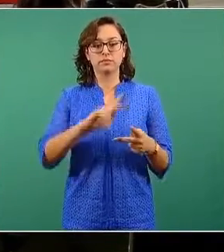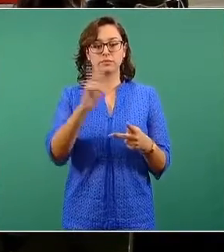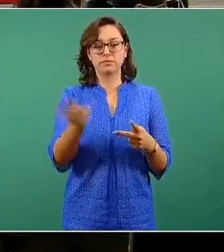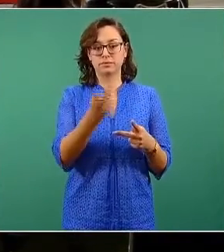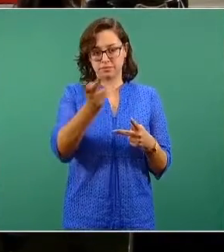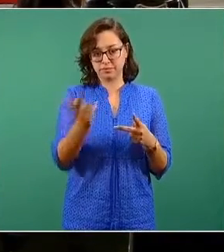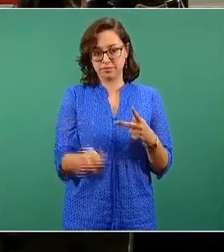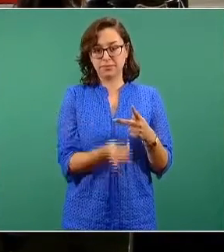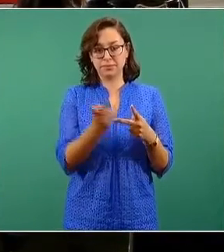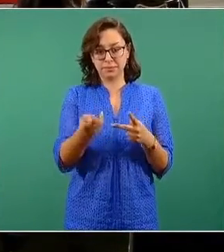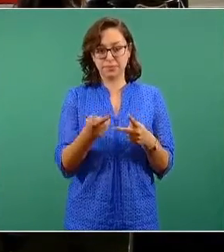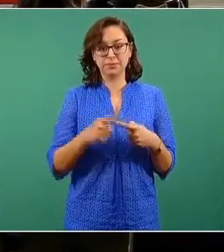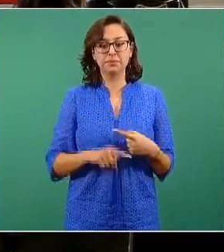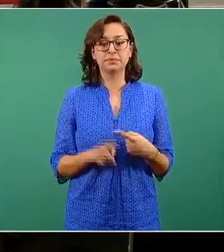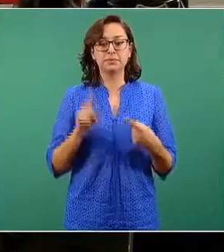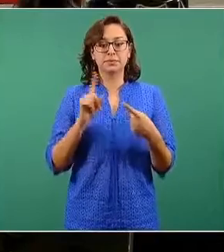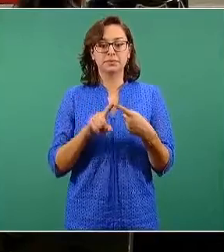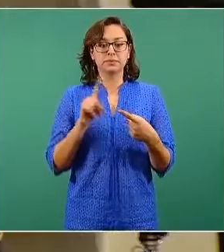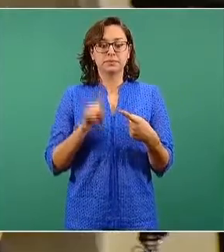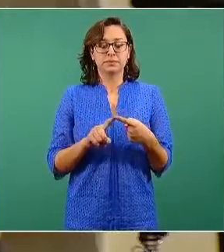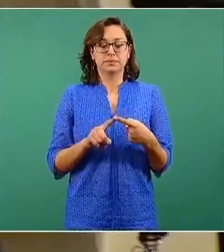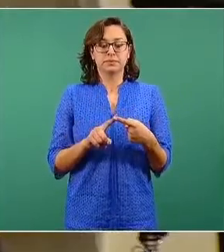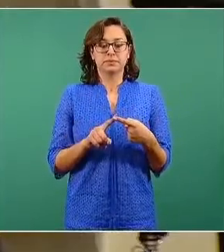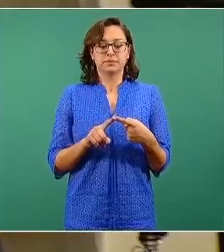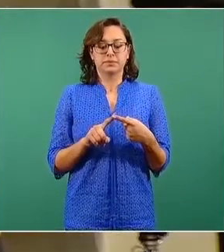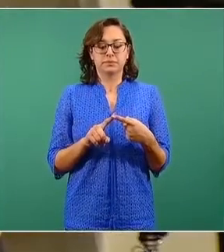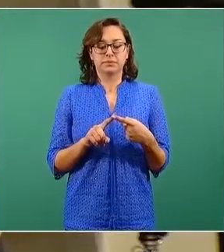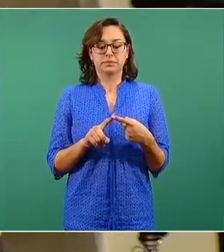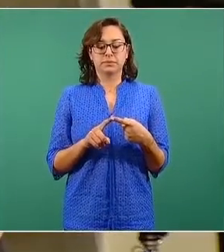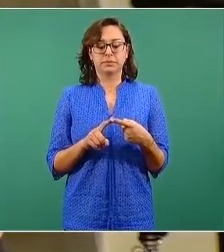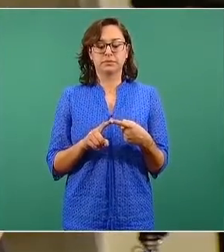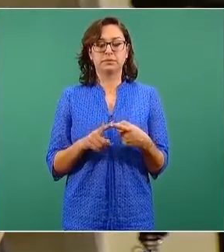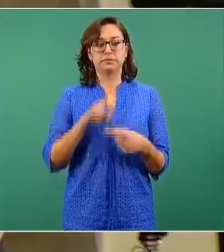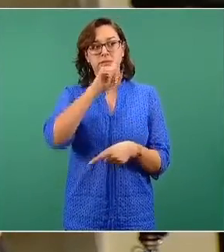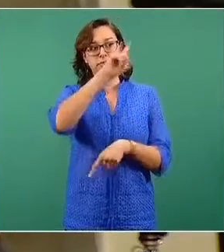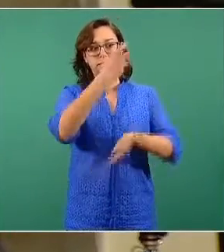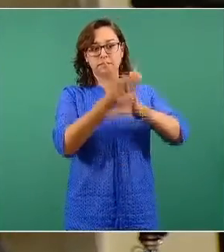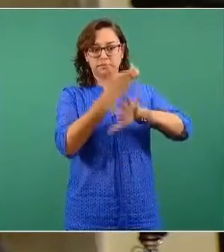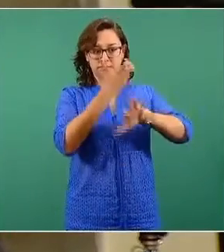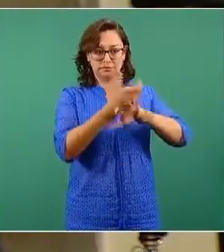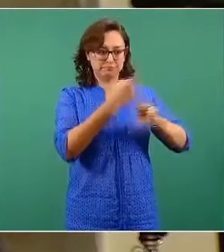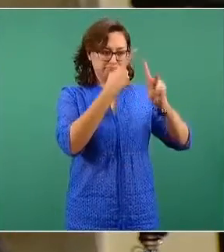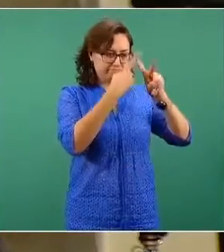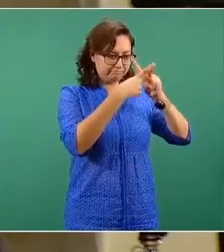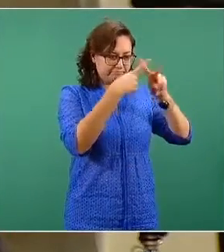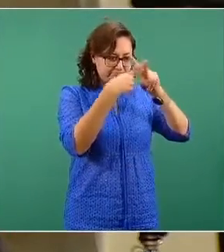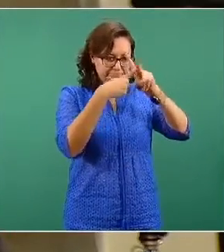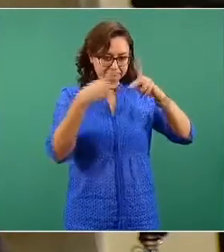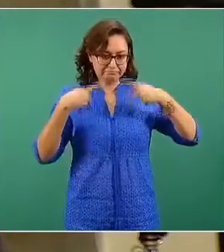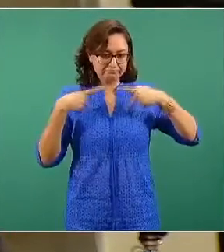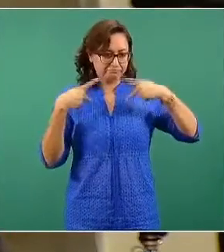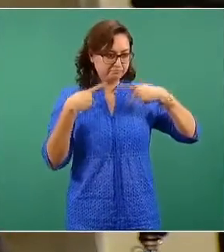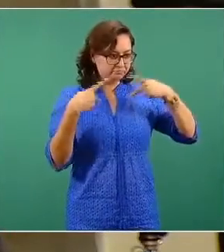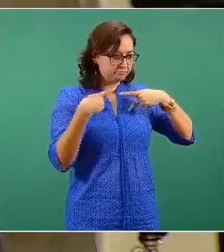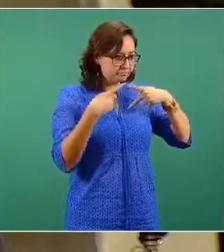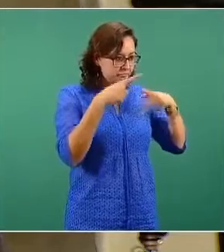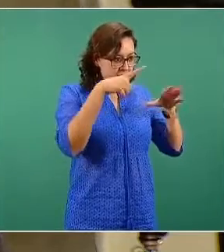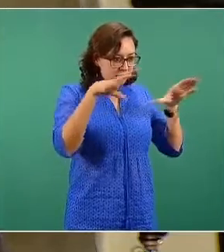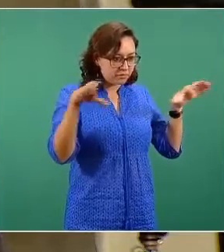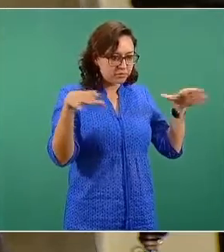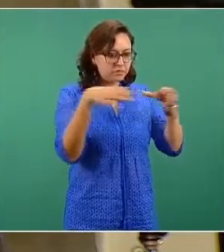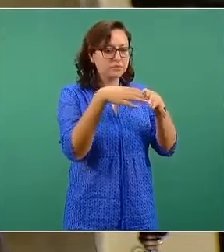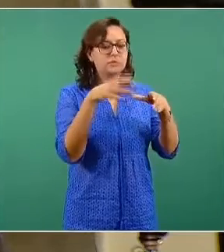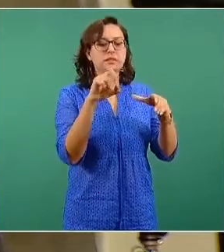permite. La primera, según el último censo del gobierno norteamericano en territorio estadounidense, hay 37